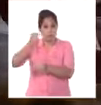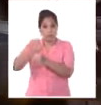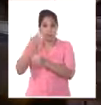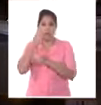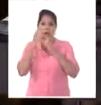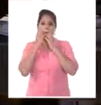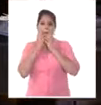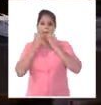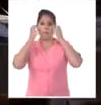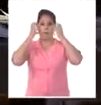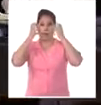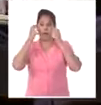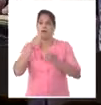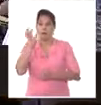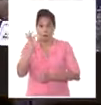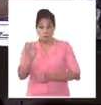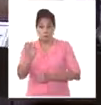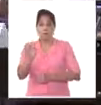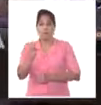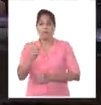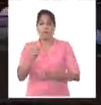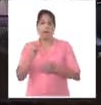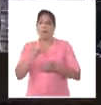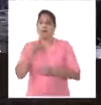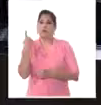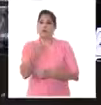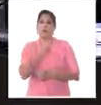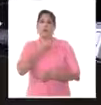Mar. Entonces, arriba a los pobres del mundo.